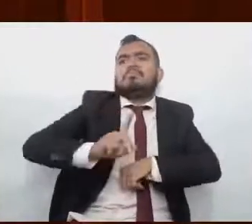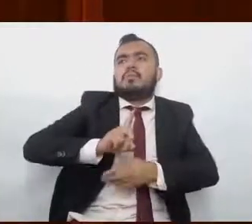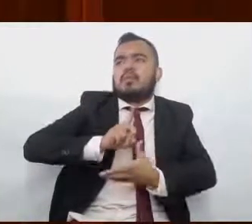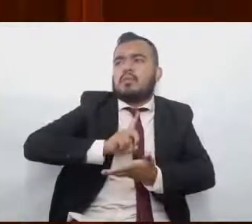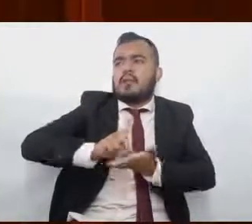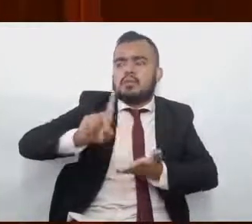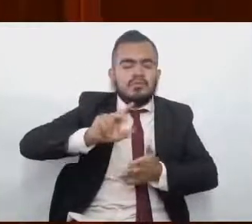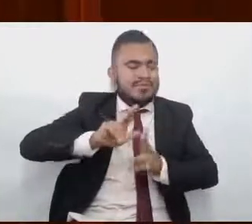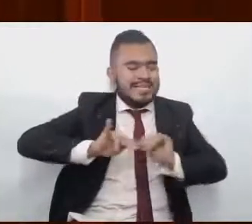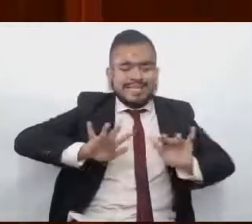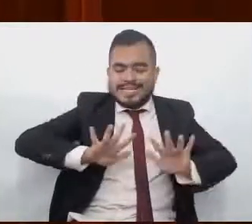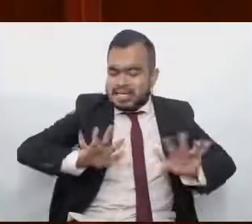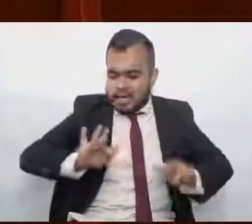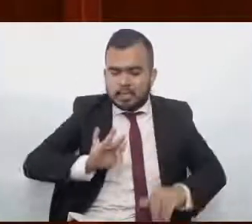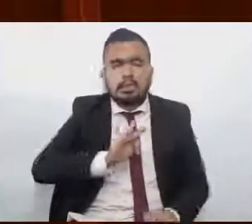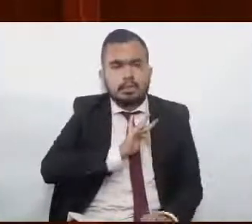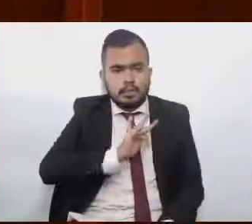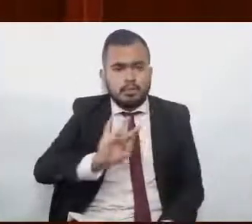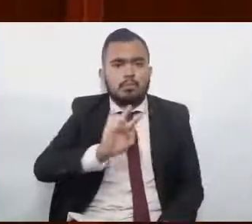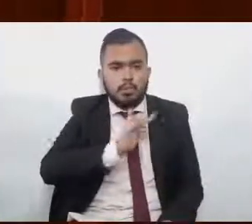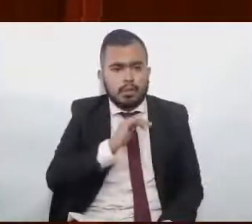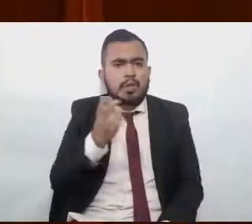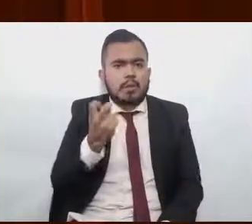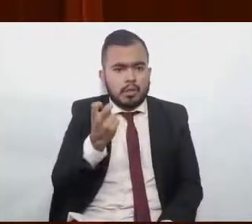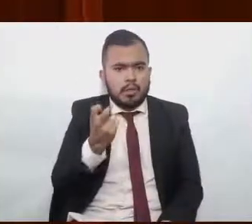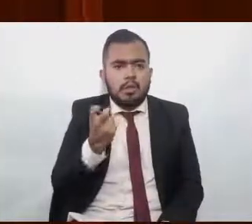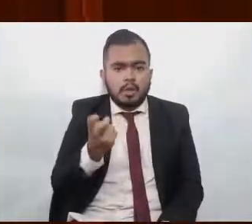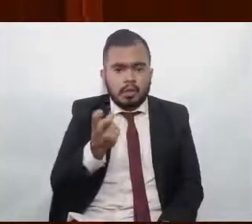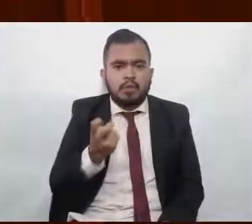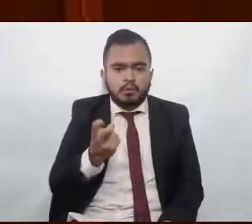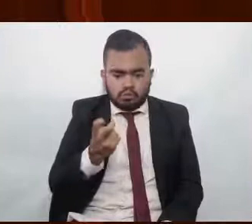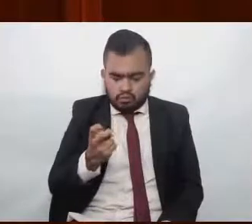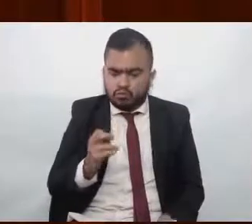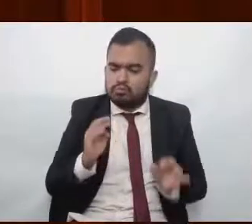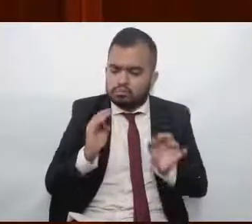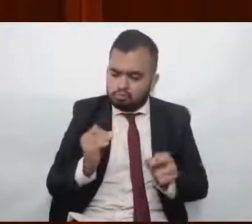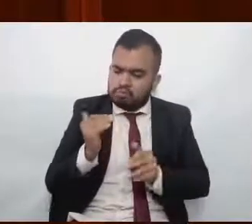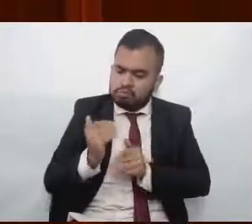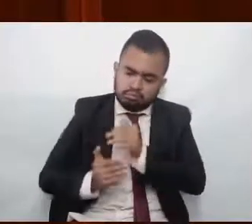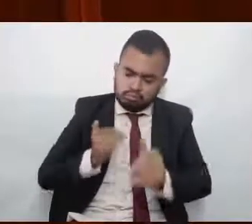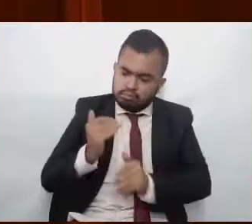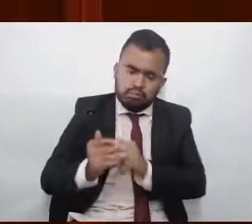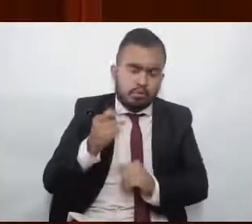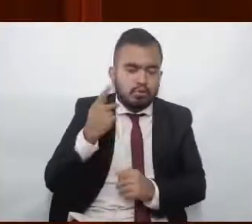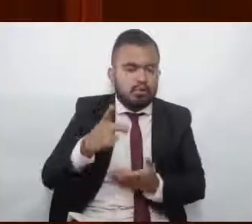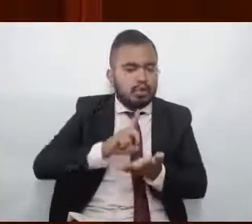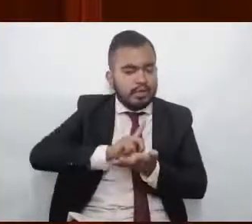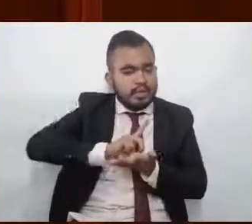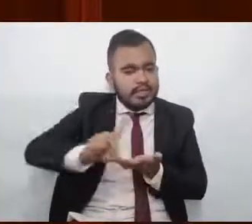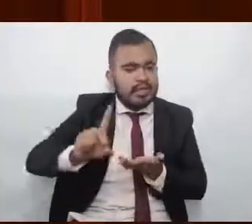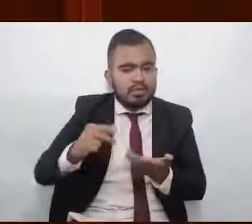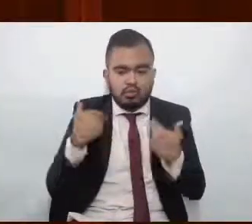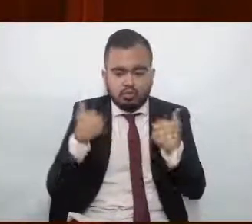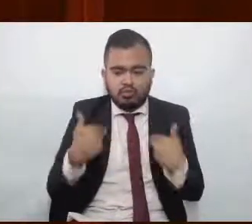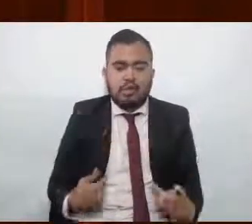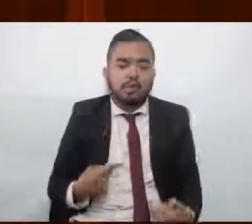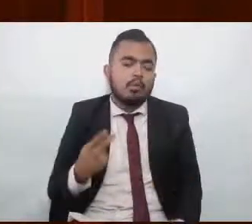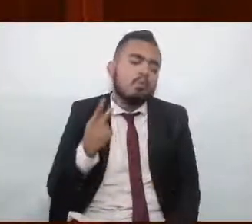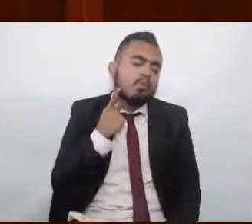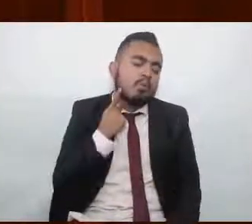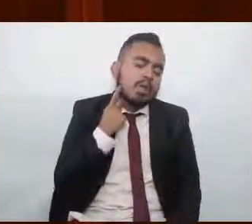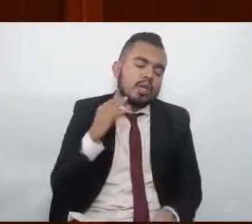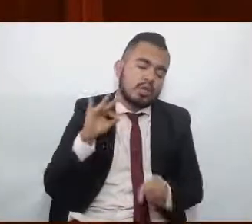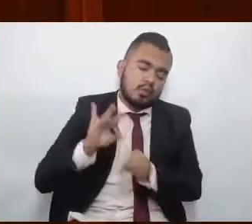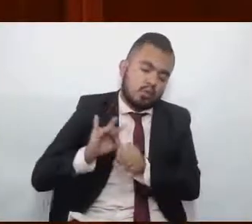hacerlo y ese es el reto de esta iniciativa, que es posible eficientar los derechos humanos políticos electorales de manera integral,